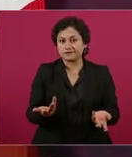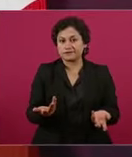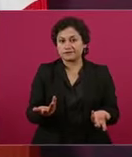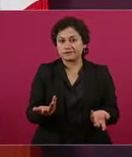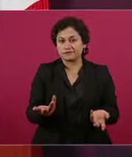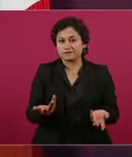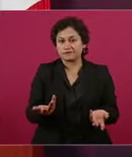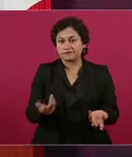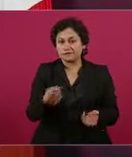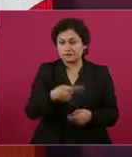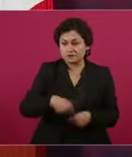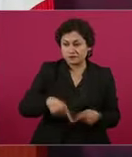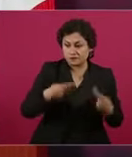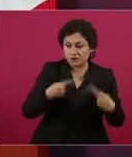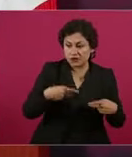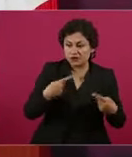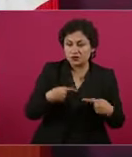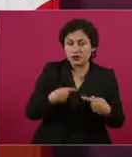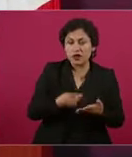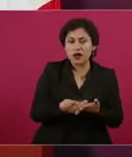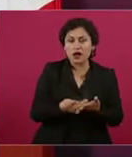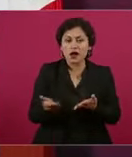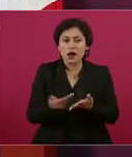corrupción y de saqueo,